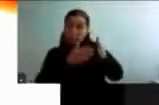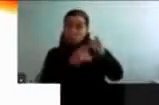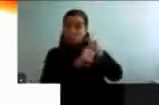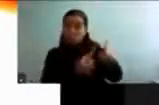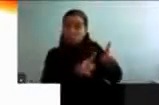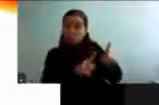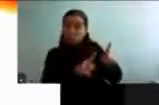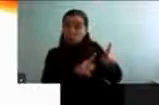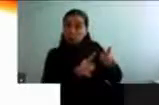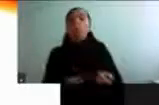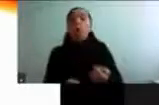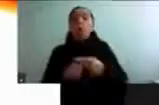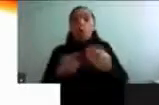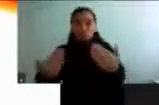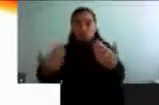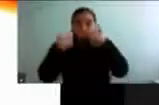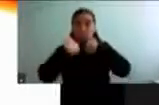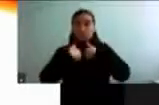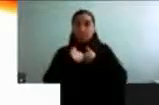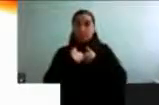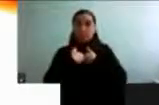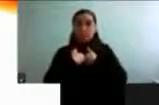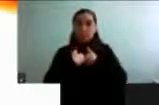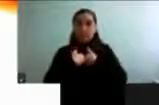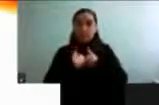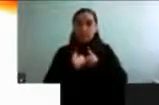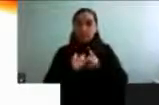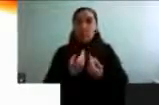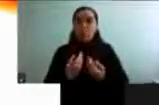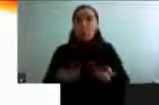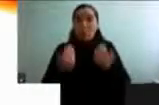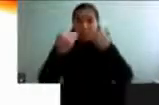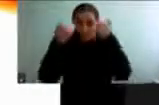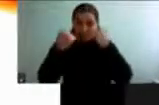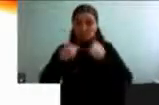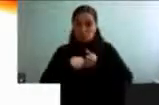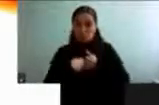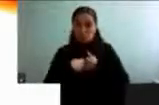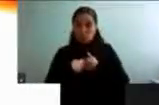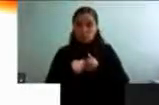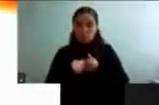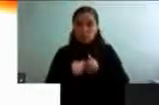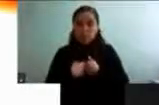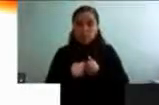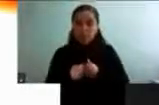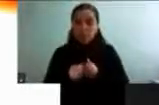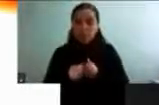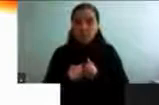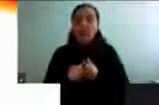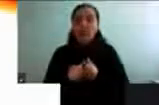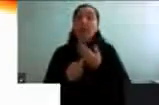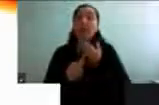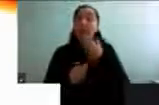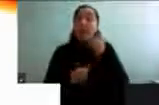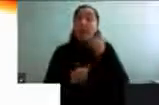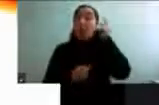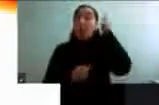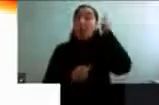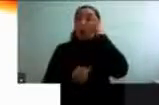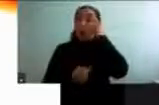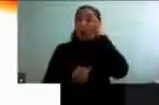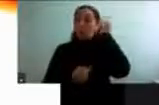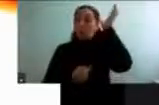autodirigidas. O sea que es el autodadismo que se habla. También puede ser tanto consciente como inconsciente.